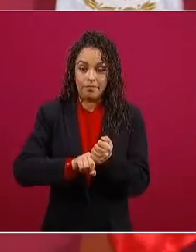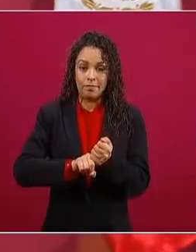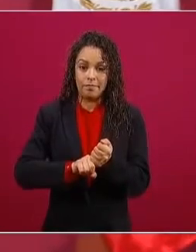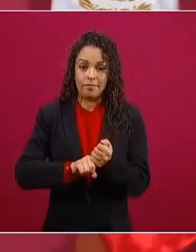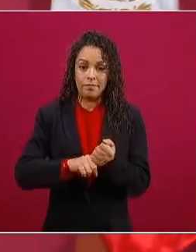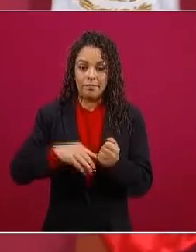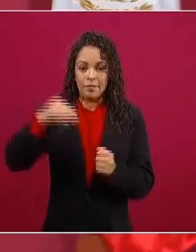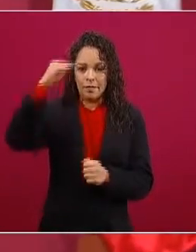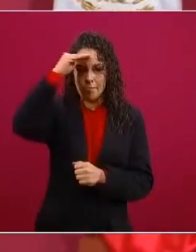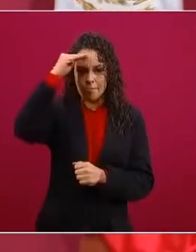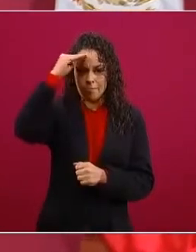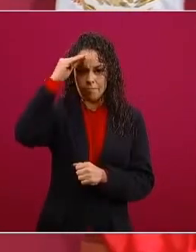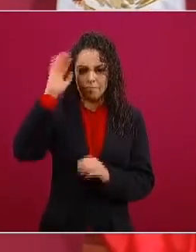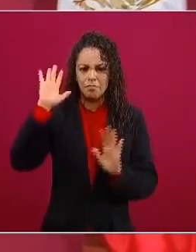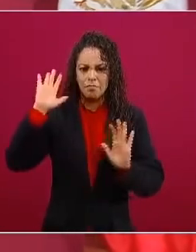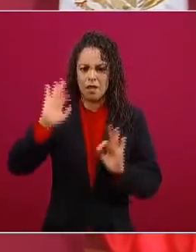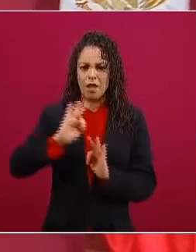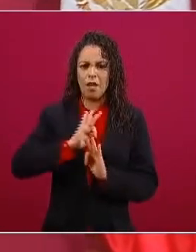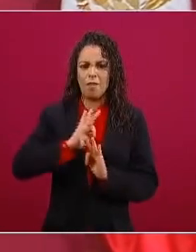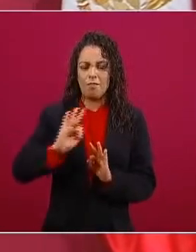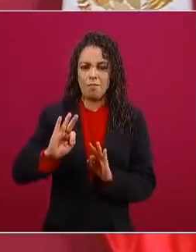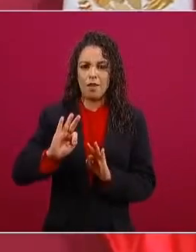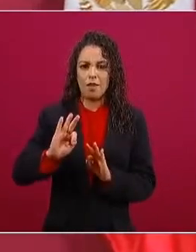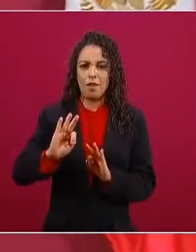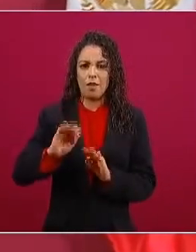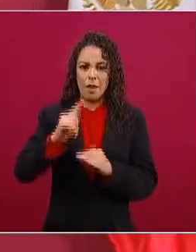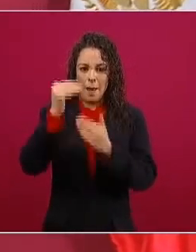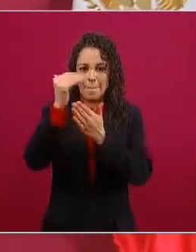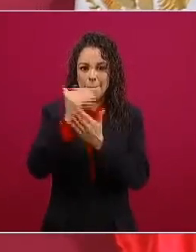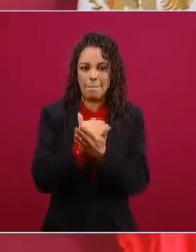que se podía enfrentar la violencia con la violencia